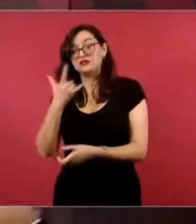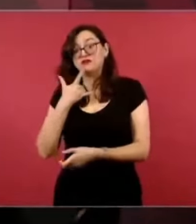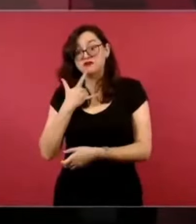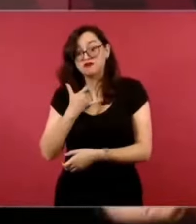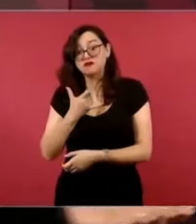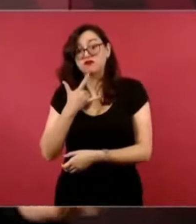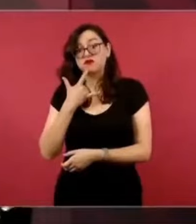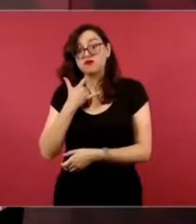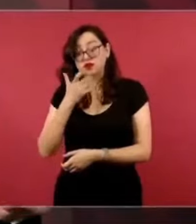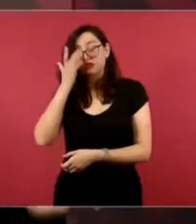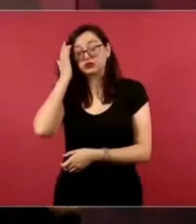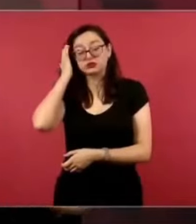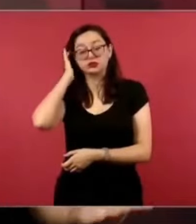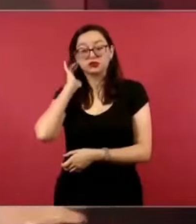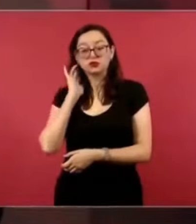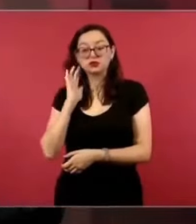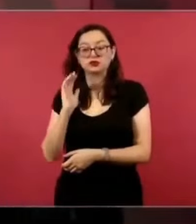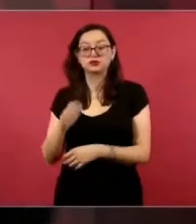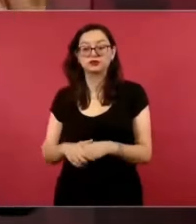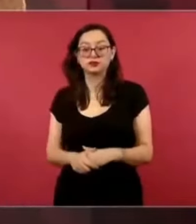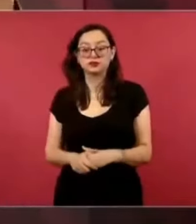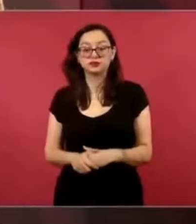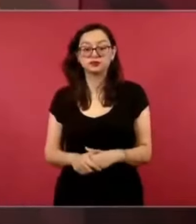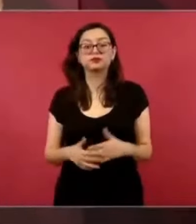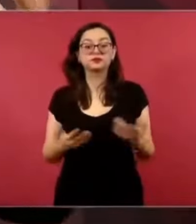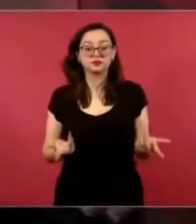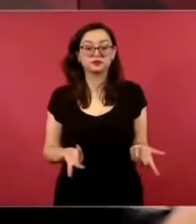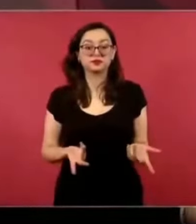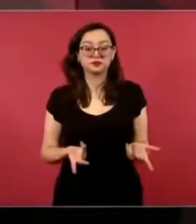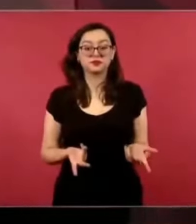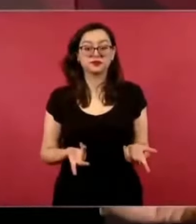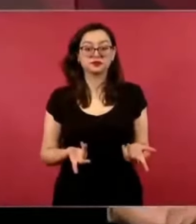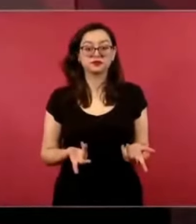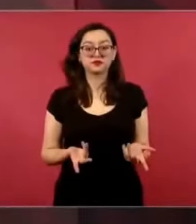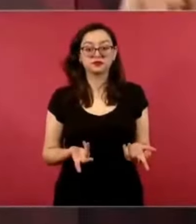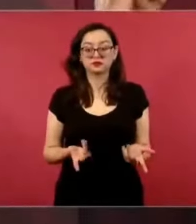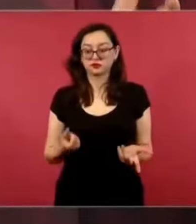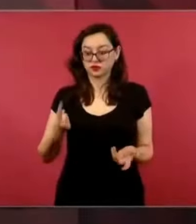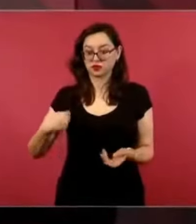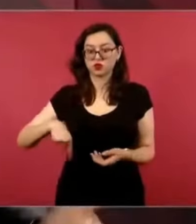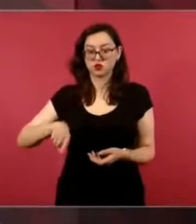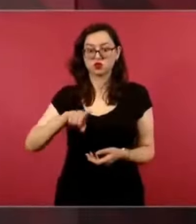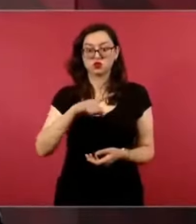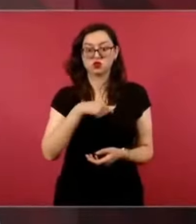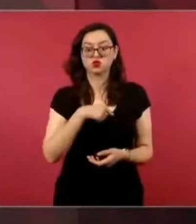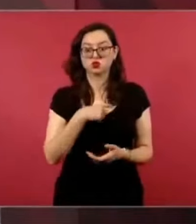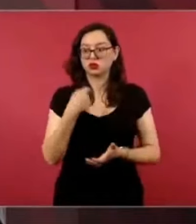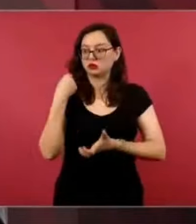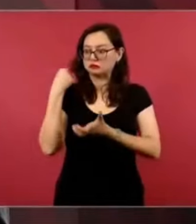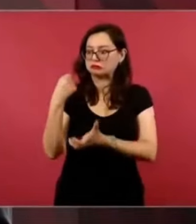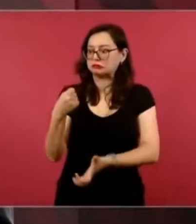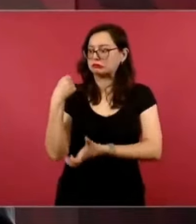todas estas presas, es más lo que hemos invertido que lo que ellos habían destinado.